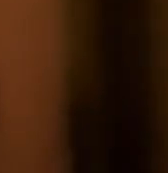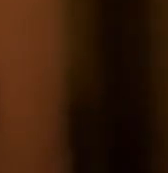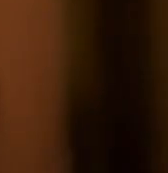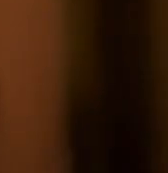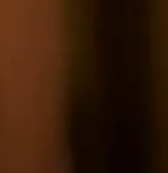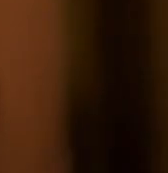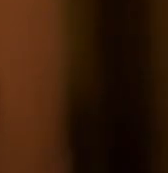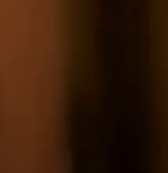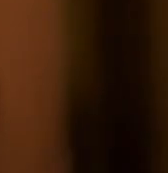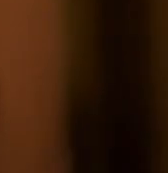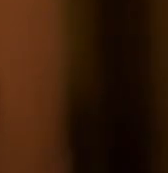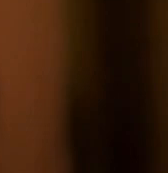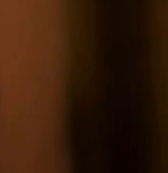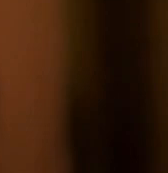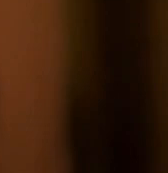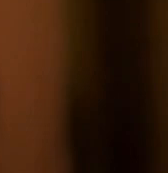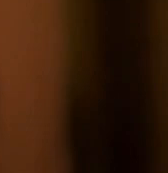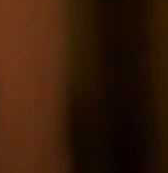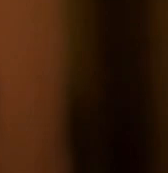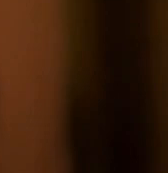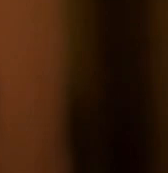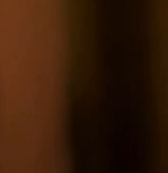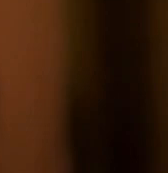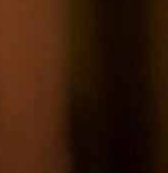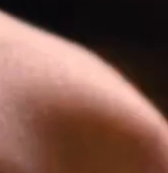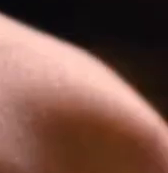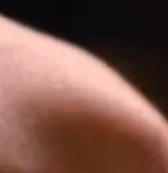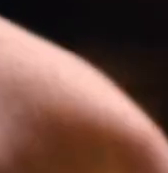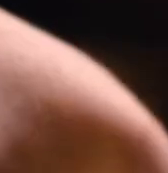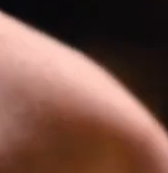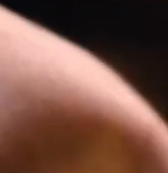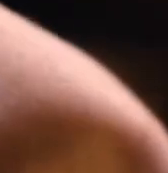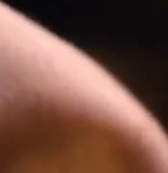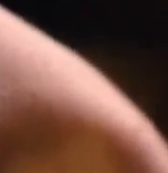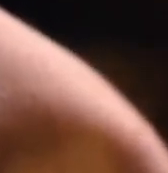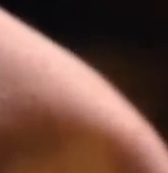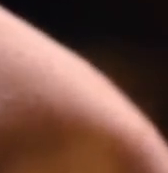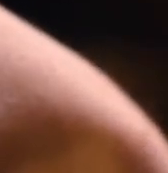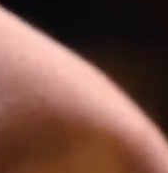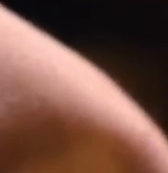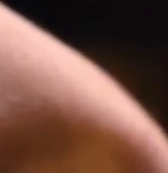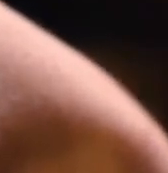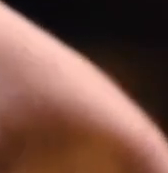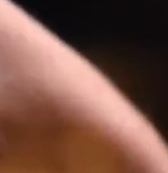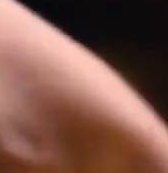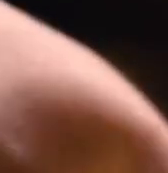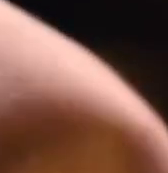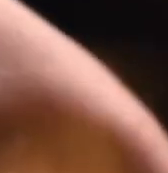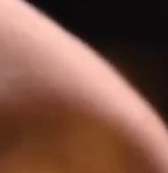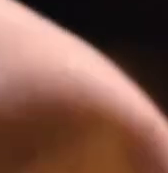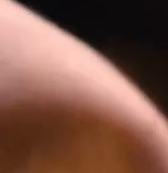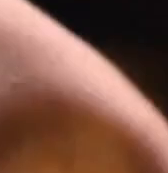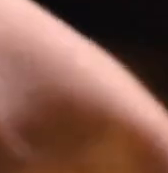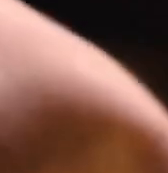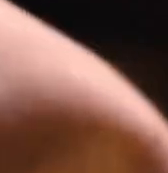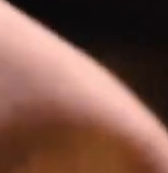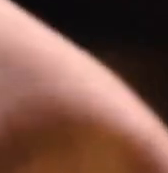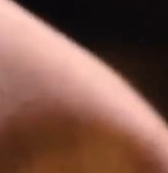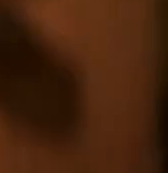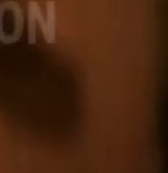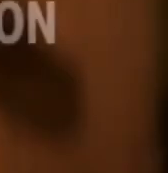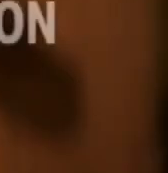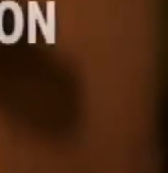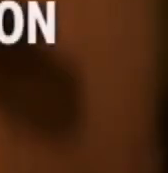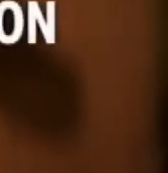nuestra salud, aprovecha y lee con tu familia los libros de la colección Árbol. Son gratis y están en INE.mx. En México, tú